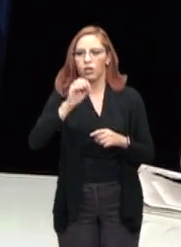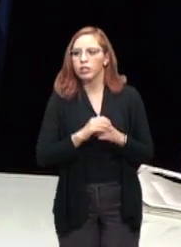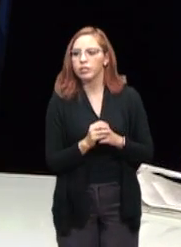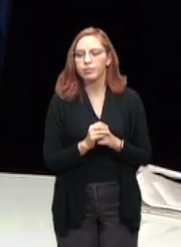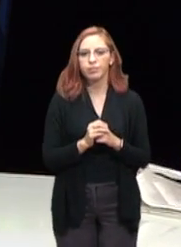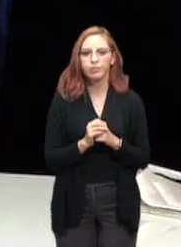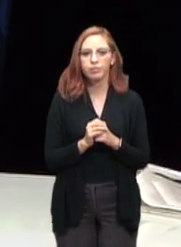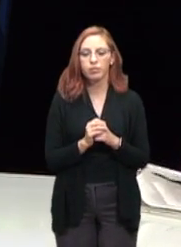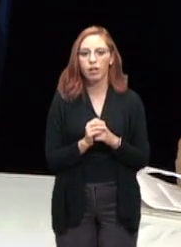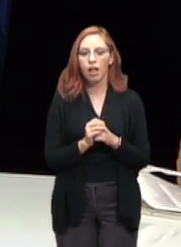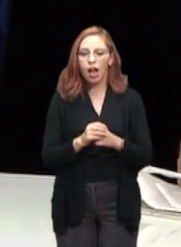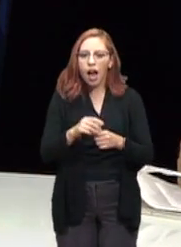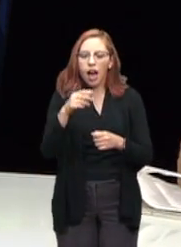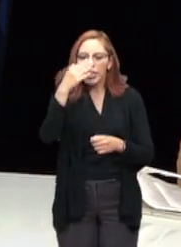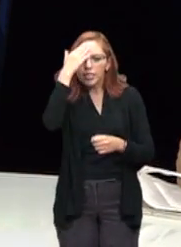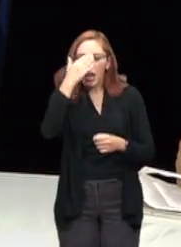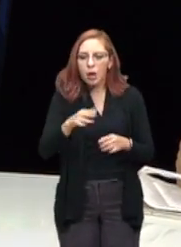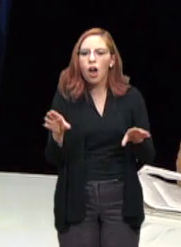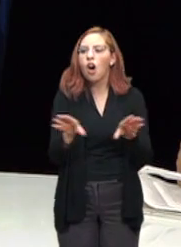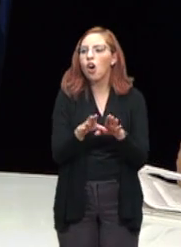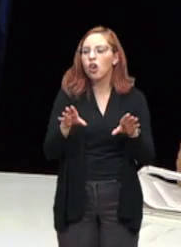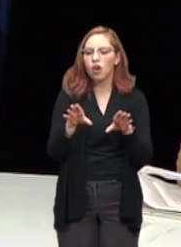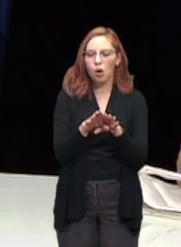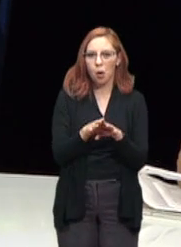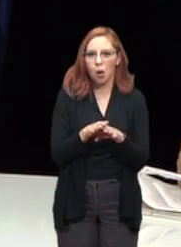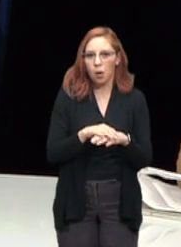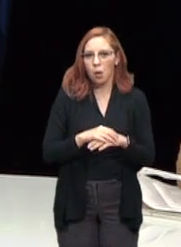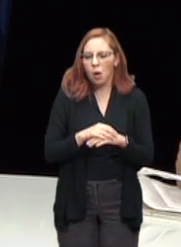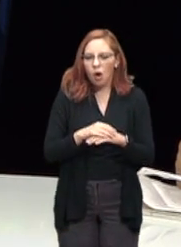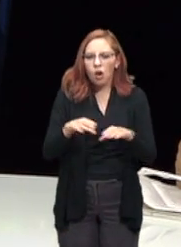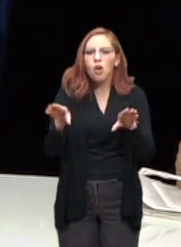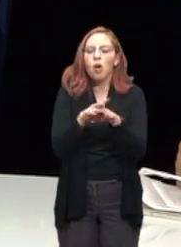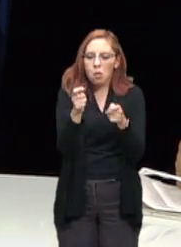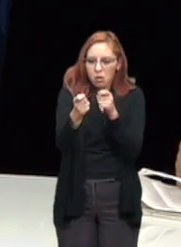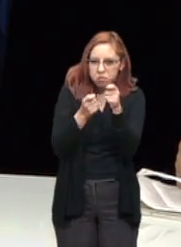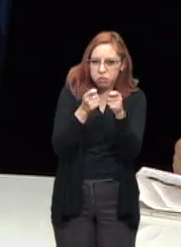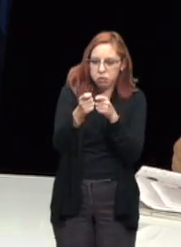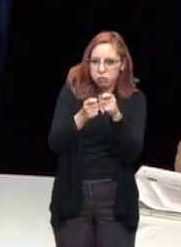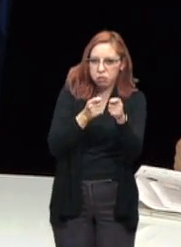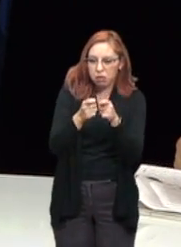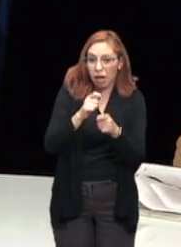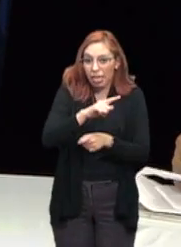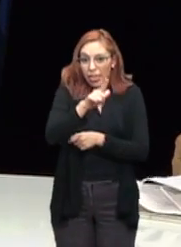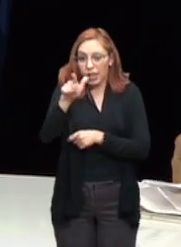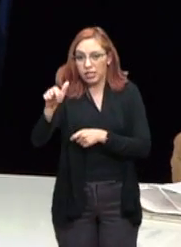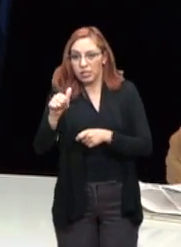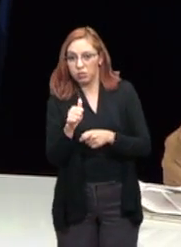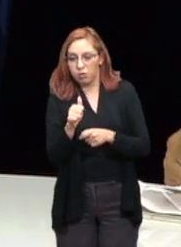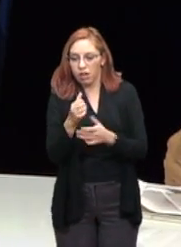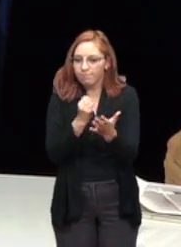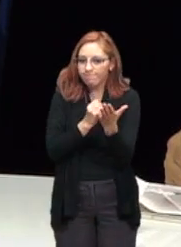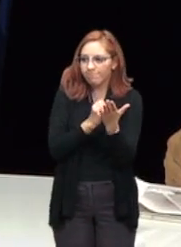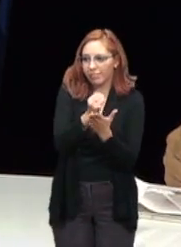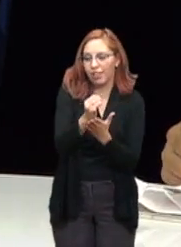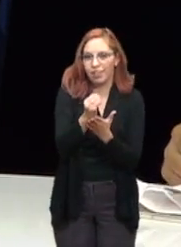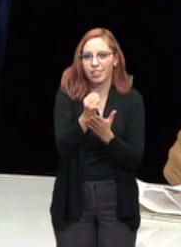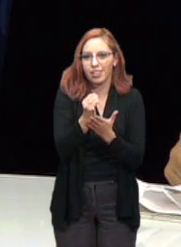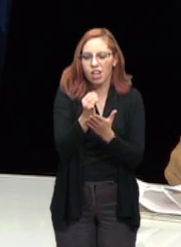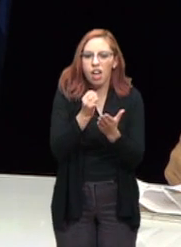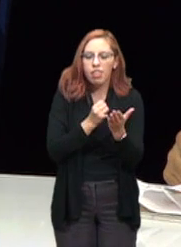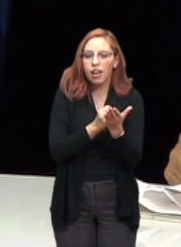estatus actualmente después de la decisión de